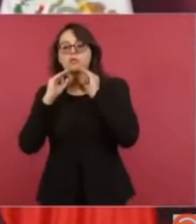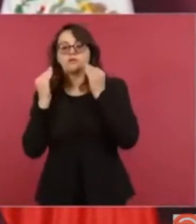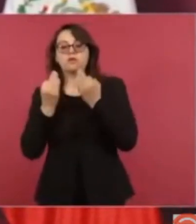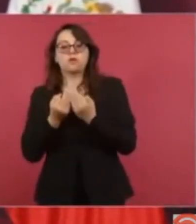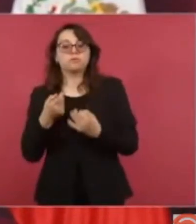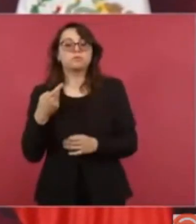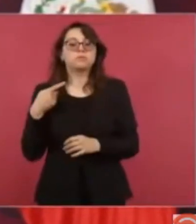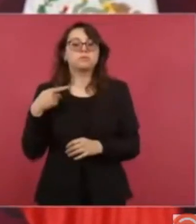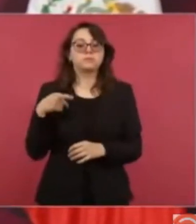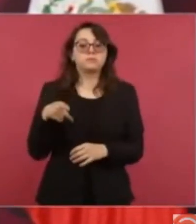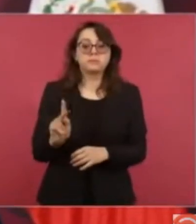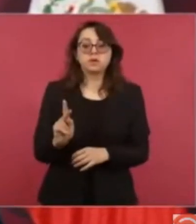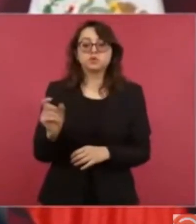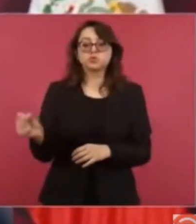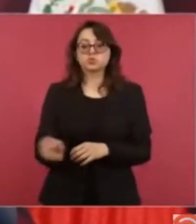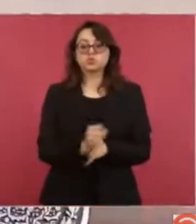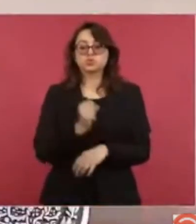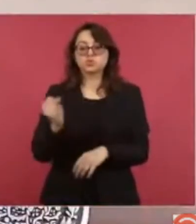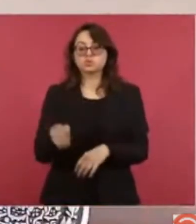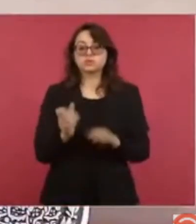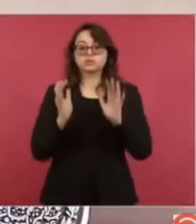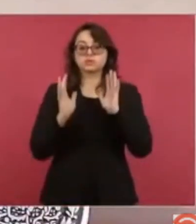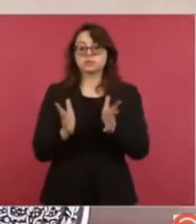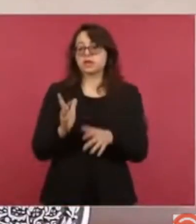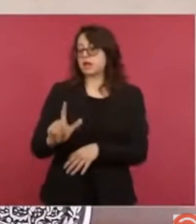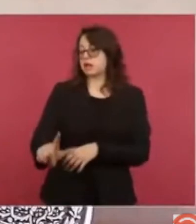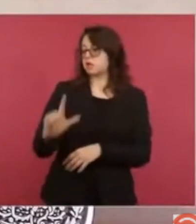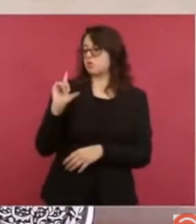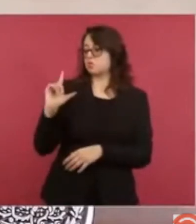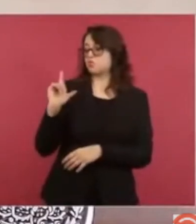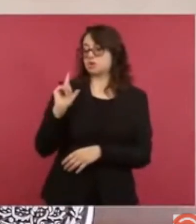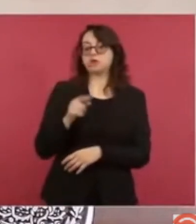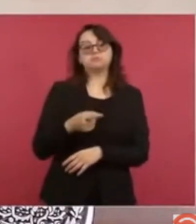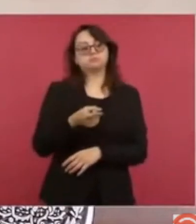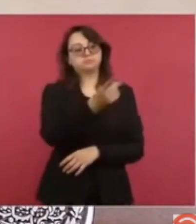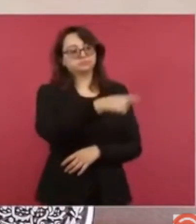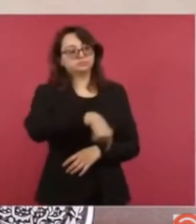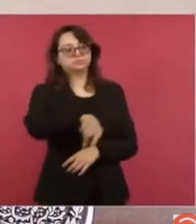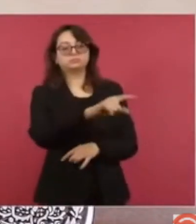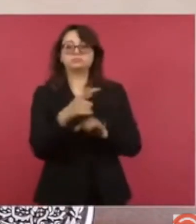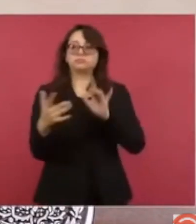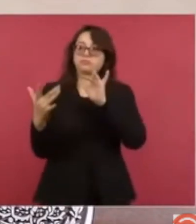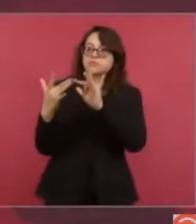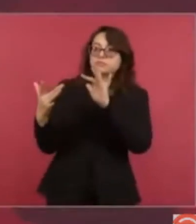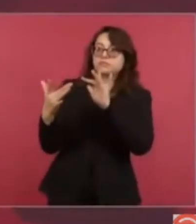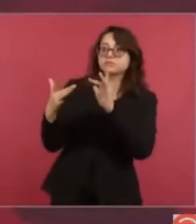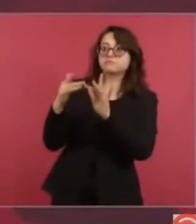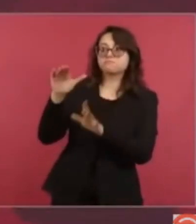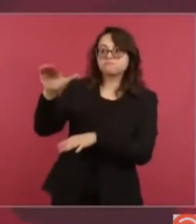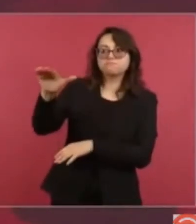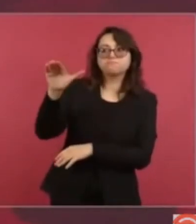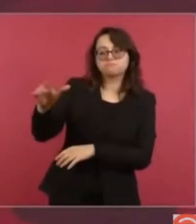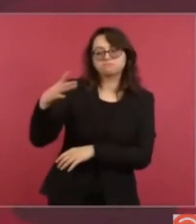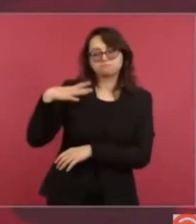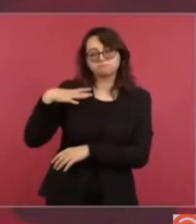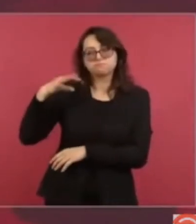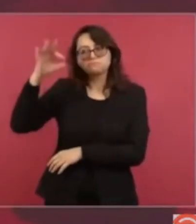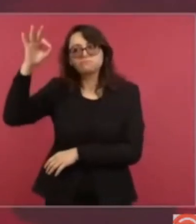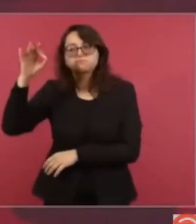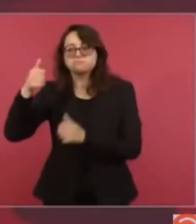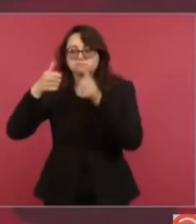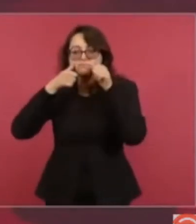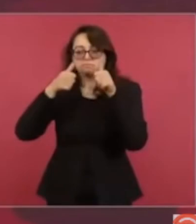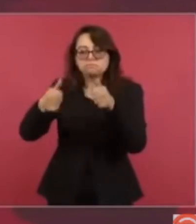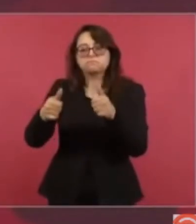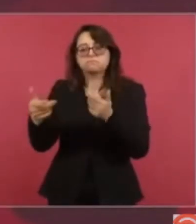celebro, el lunes buscaron ya un acercamiento para que se empiece a